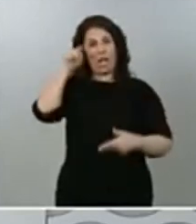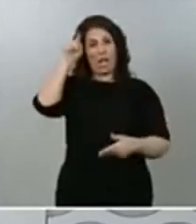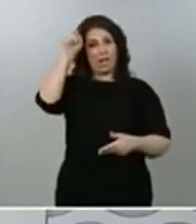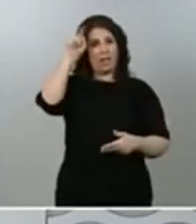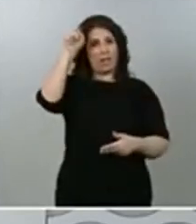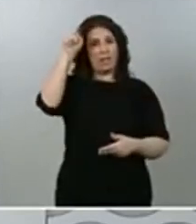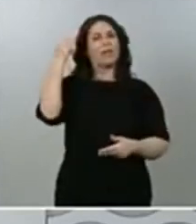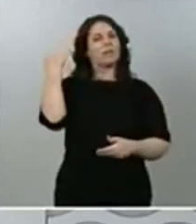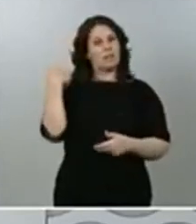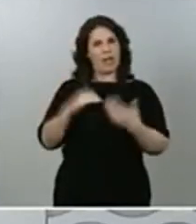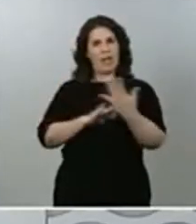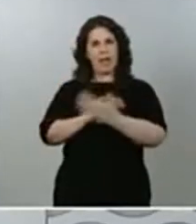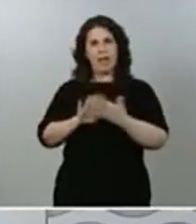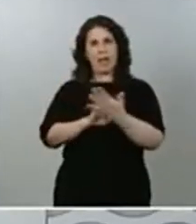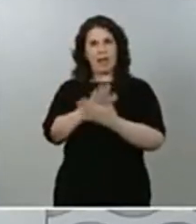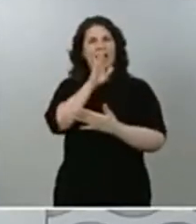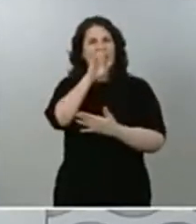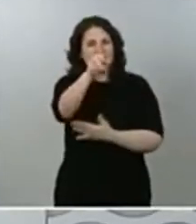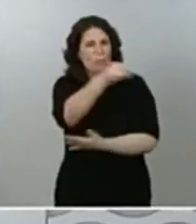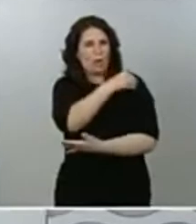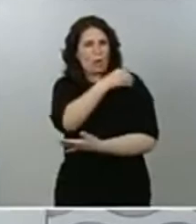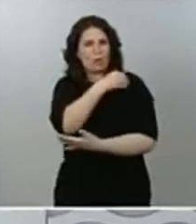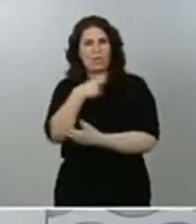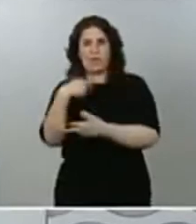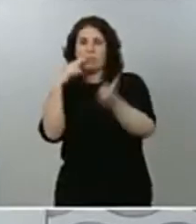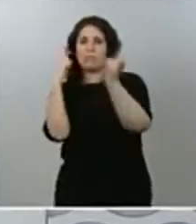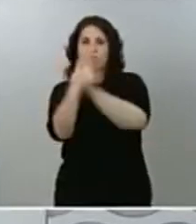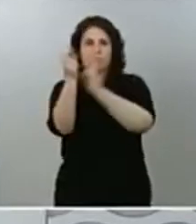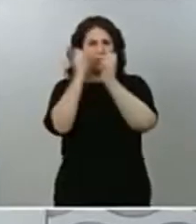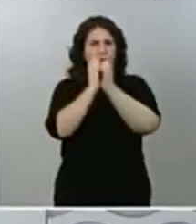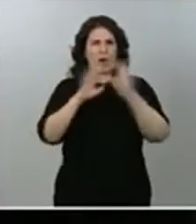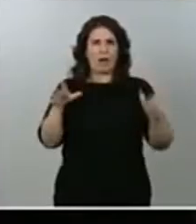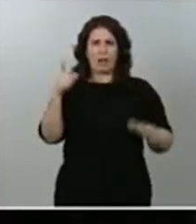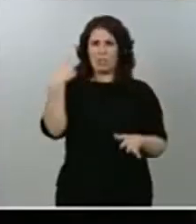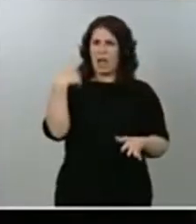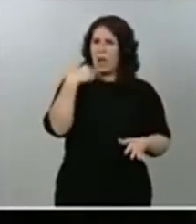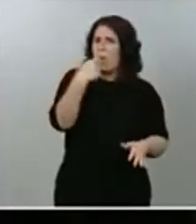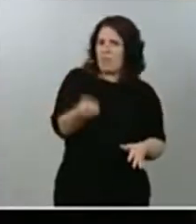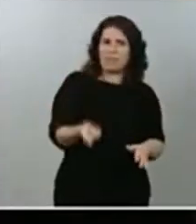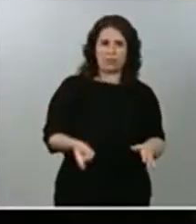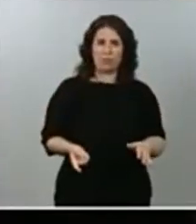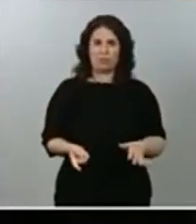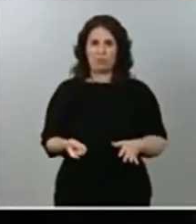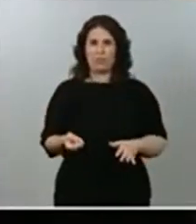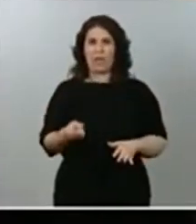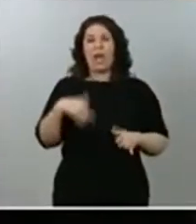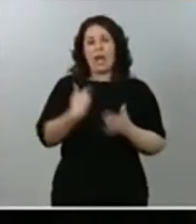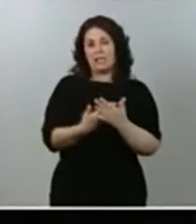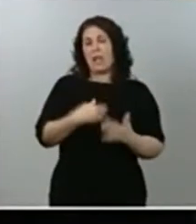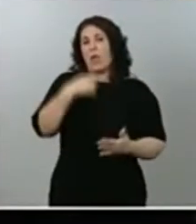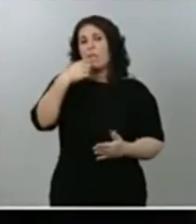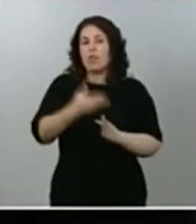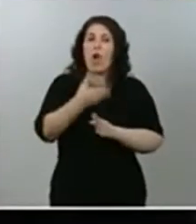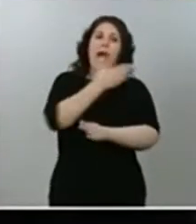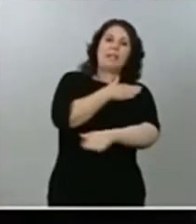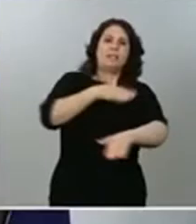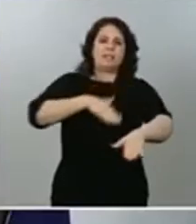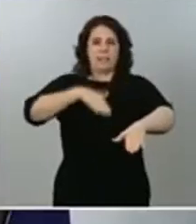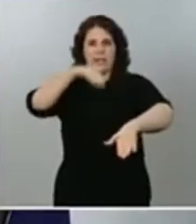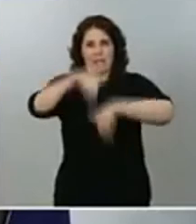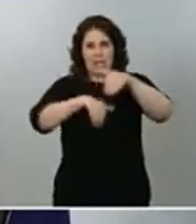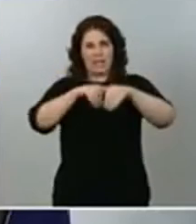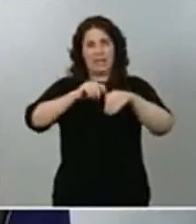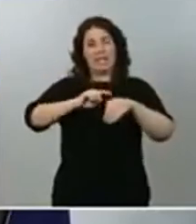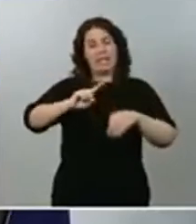esa cuestión que usted me pregunta con absoluta claridad previa a la convocatoria electoral y posteriormente de la convocatoria